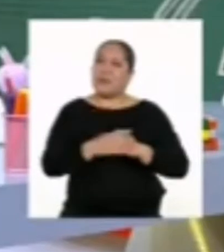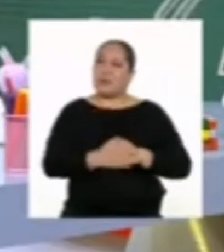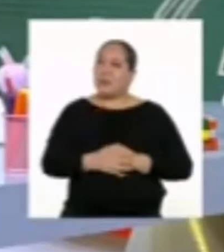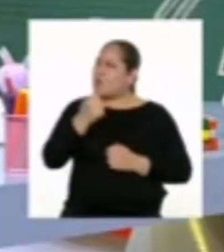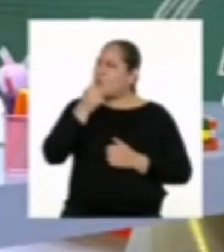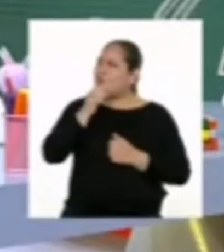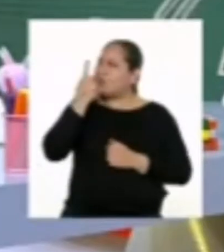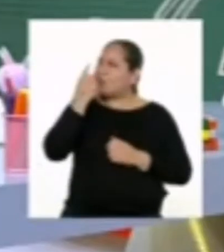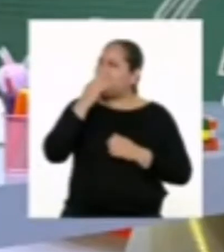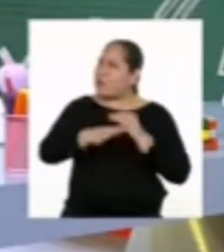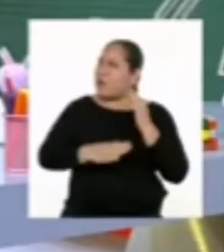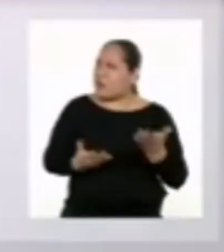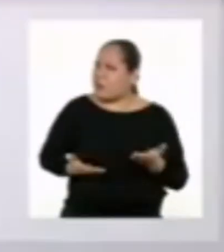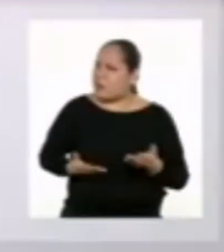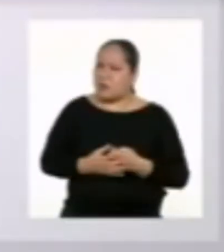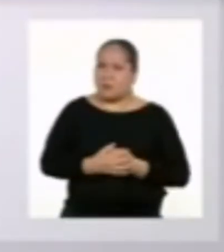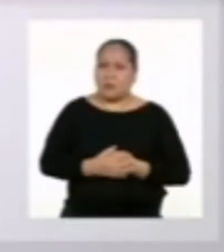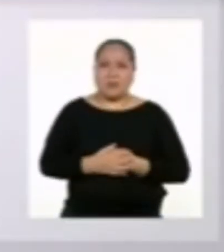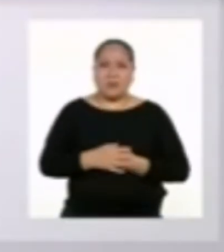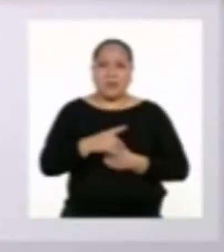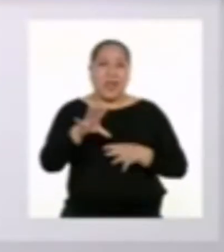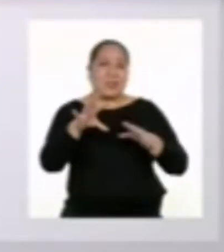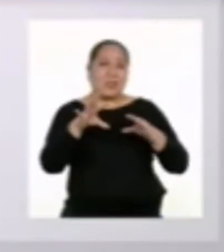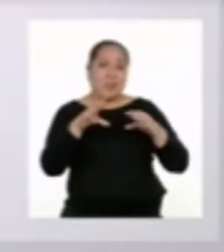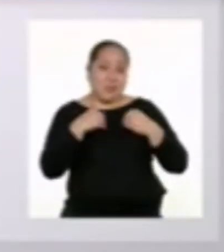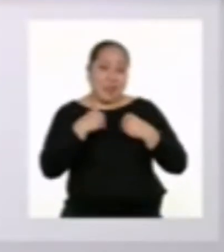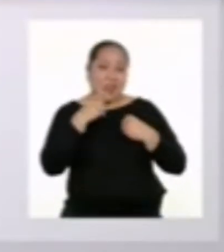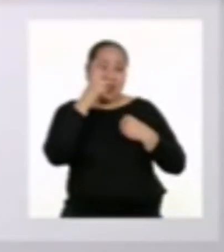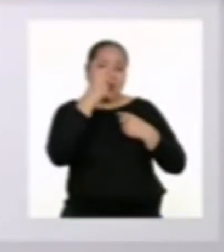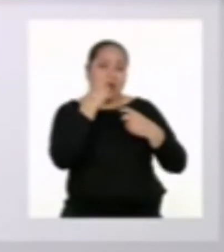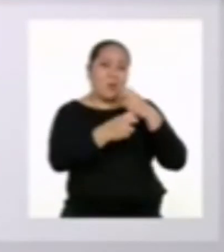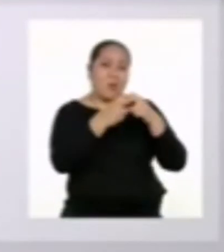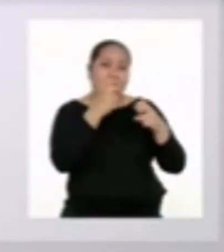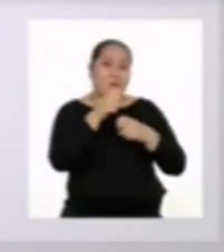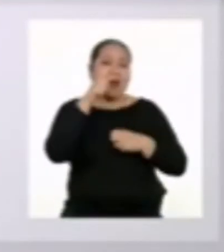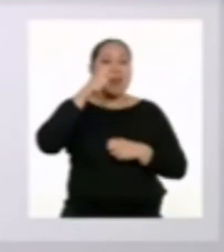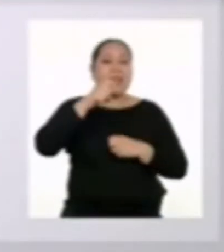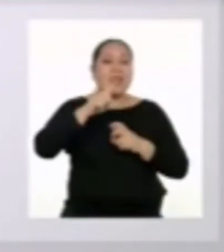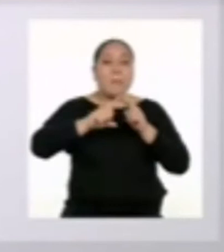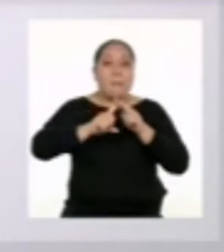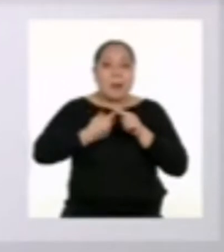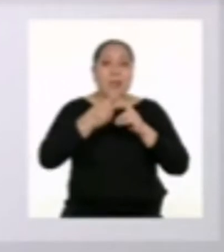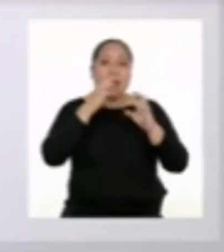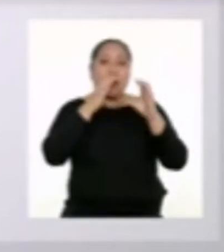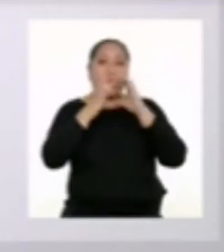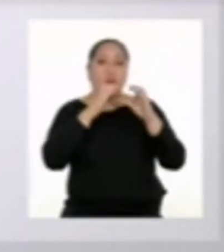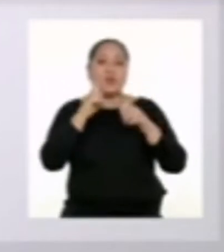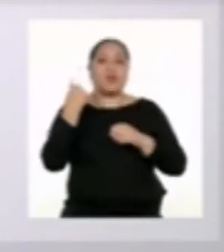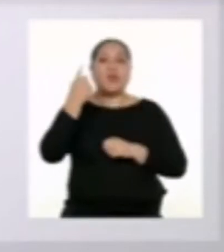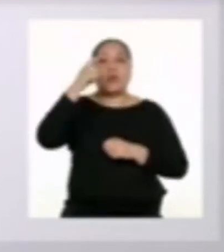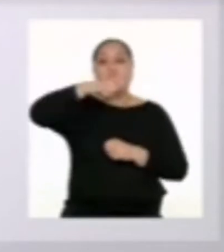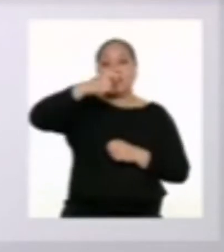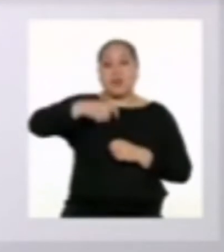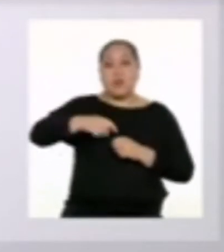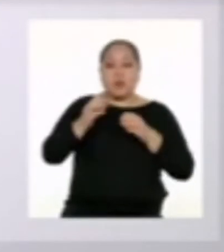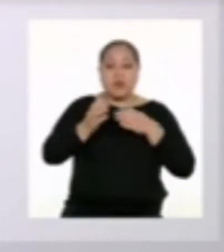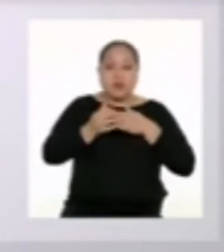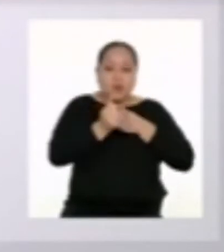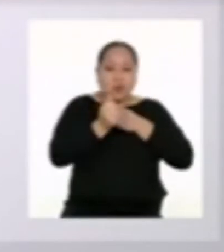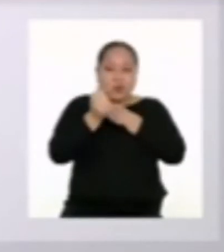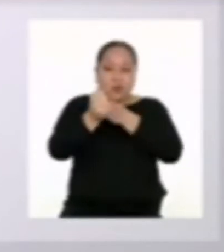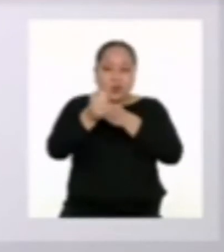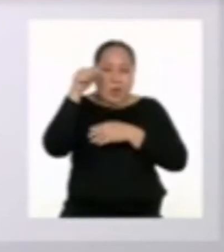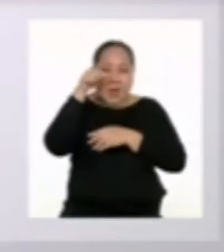¿Cuál es el primer paso, profesora? Reconocer que hay un problema y conversarlo. Solo necesitamos mantenernos por ese